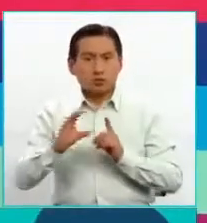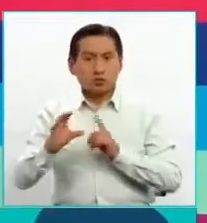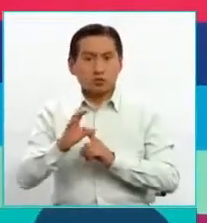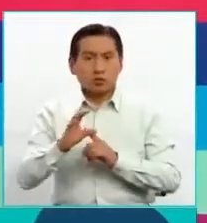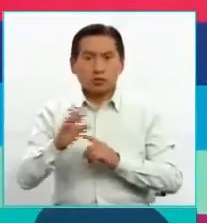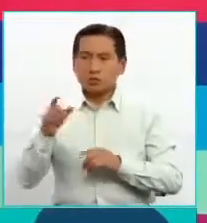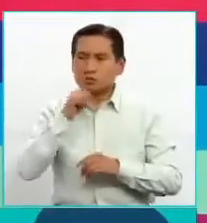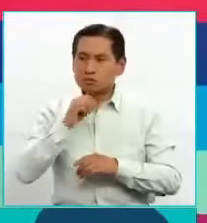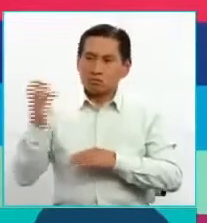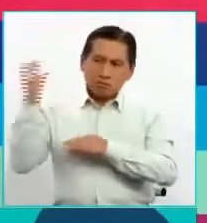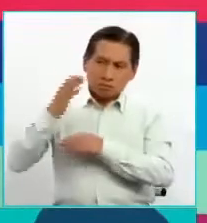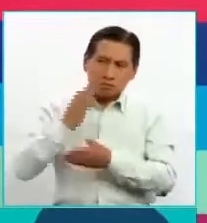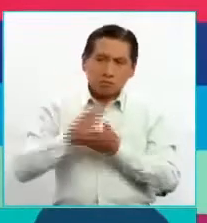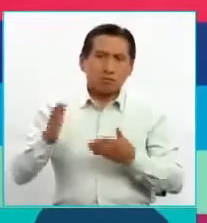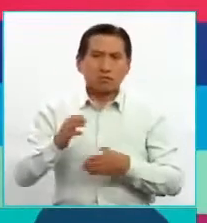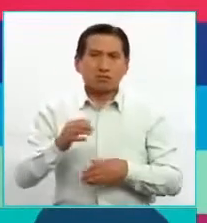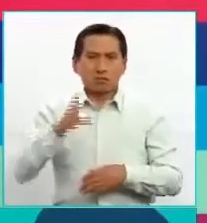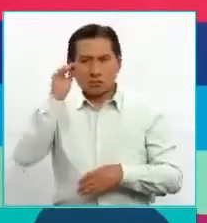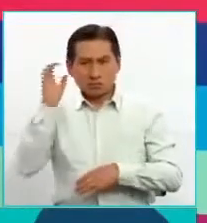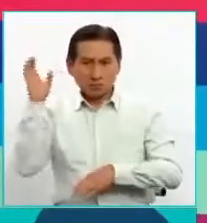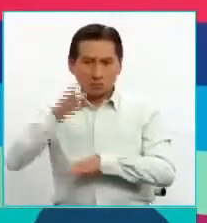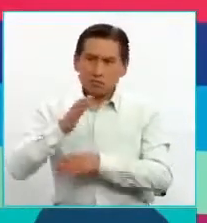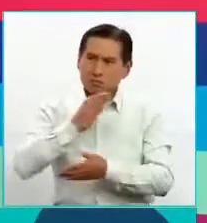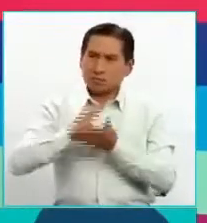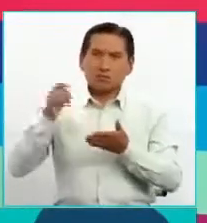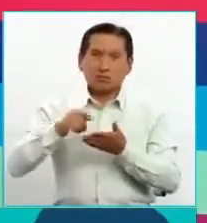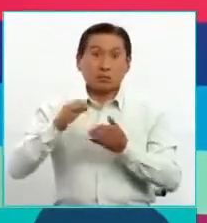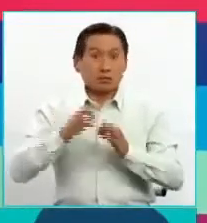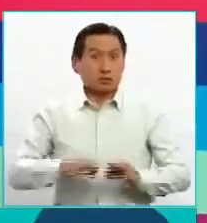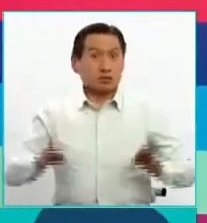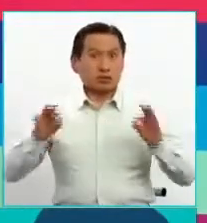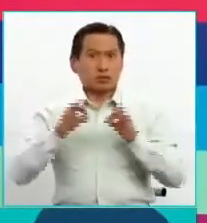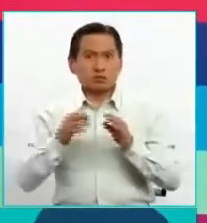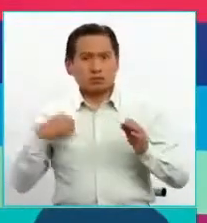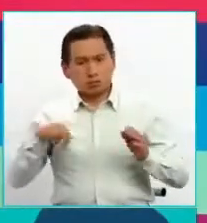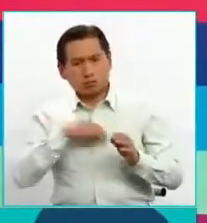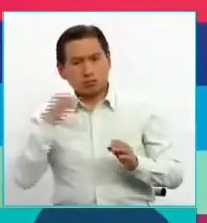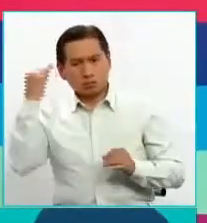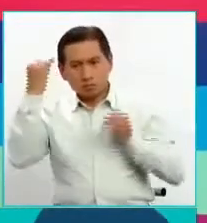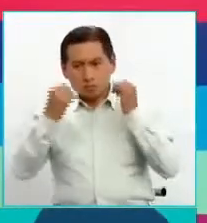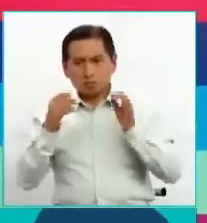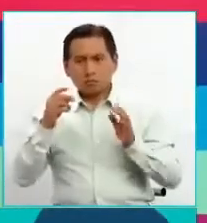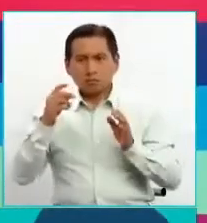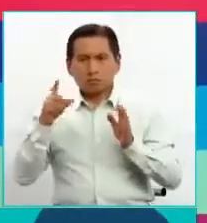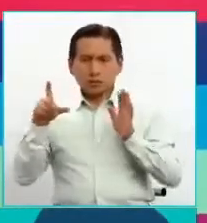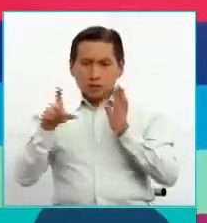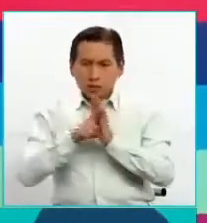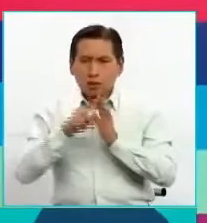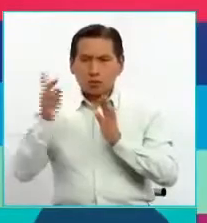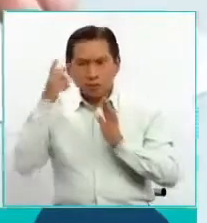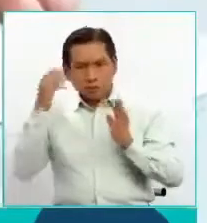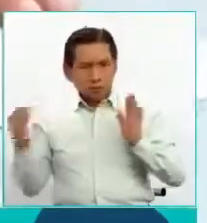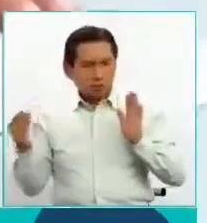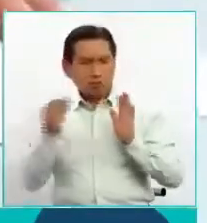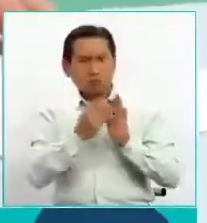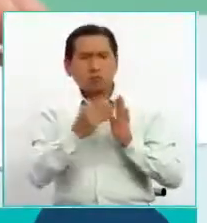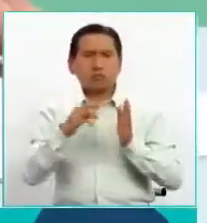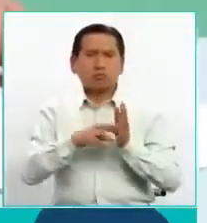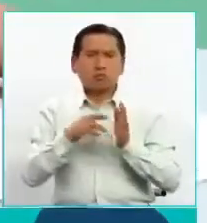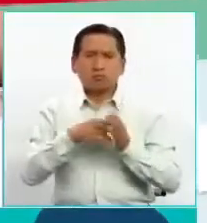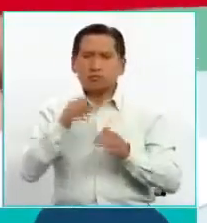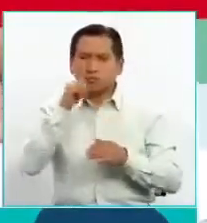despatriarcalización. Desde ahí vamos a trabajar con normas, políticas públicas, descolonizadoras,